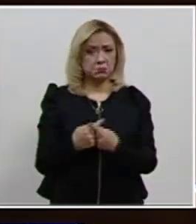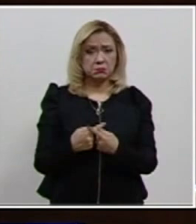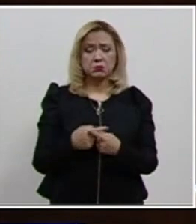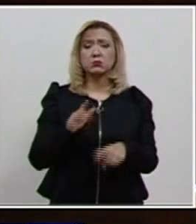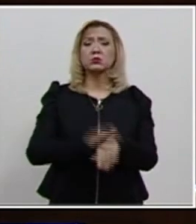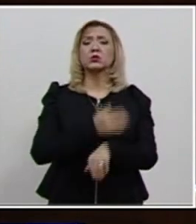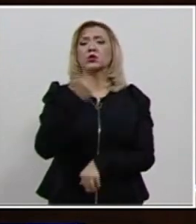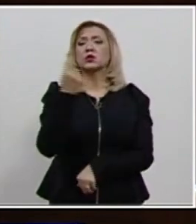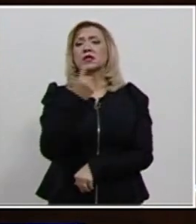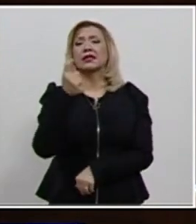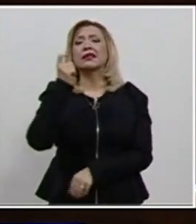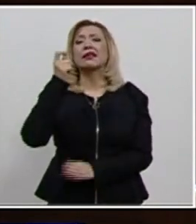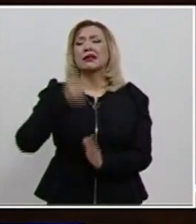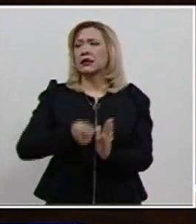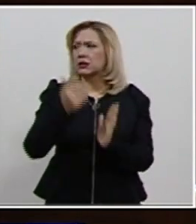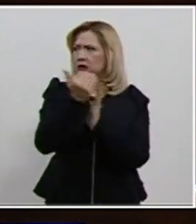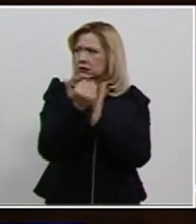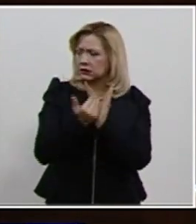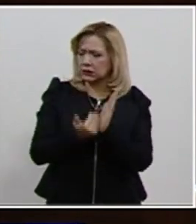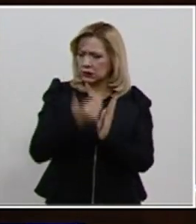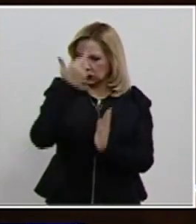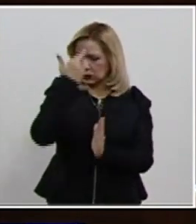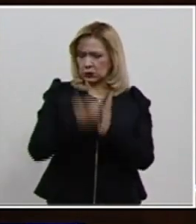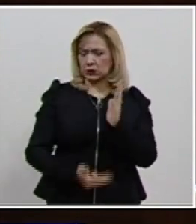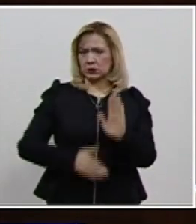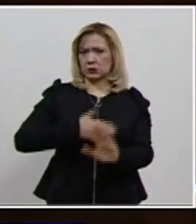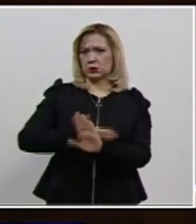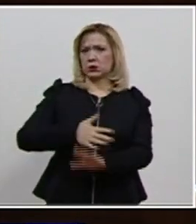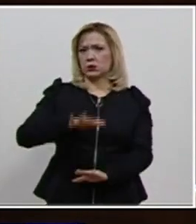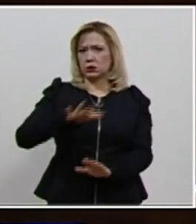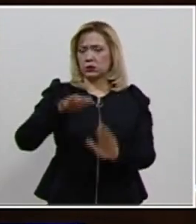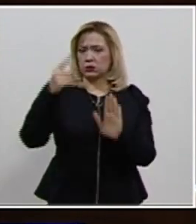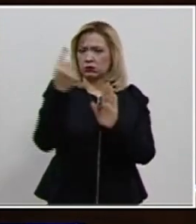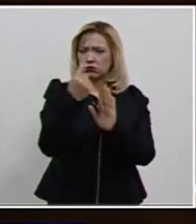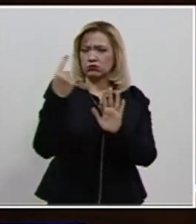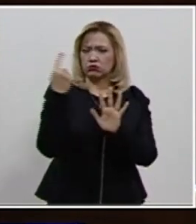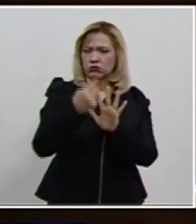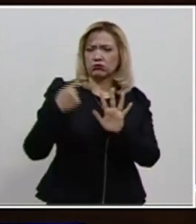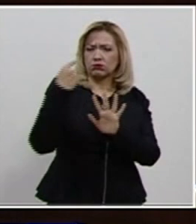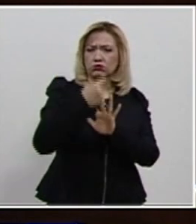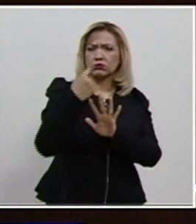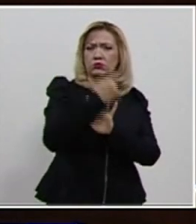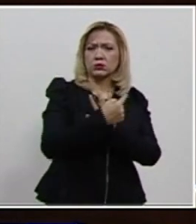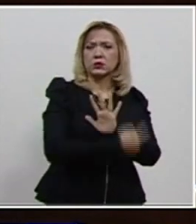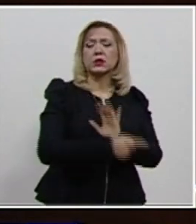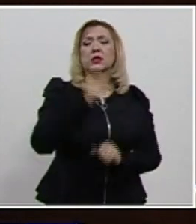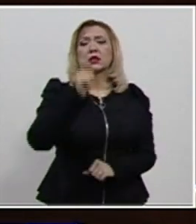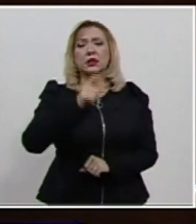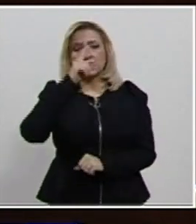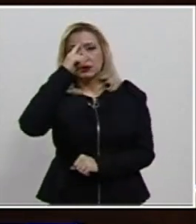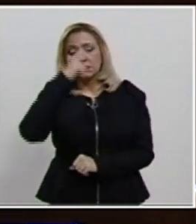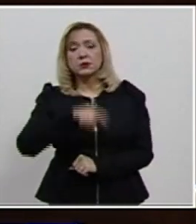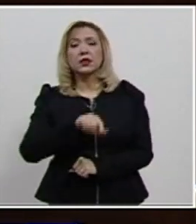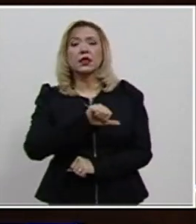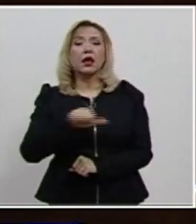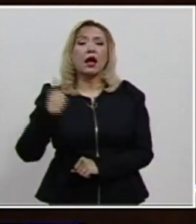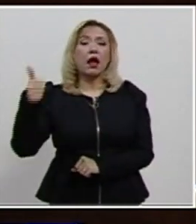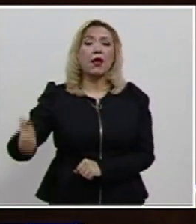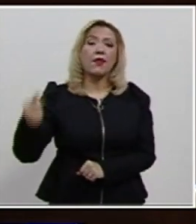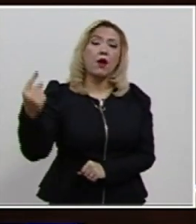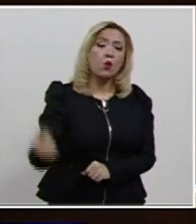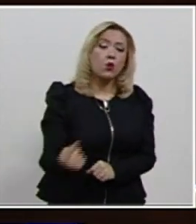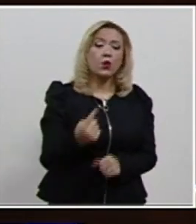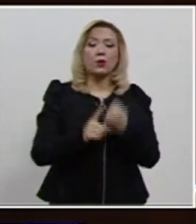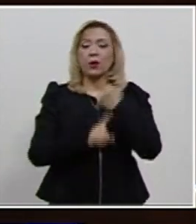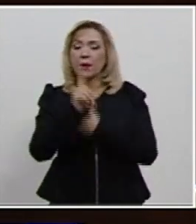la calificación de los agravios en cada una de las ejecutorias contendientes obedeció a las particularidades de cada uno de los casos